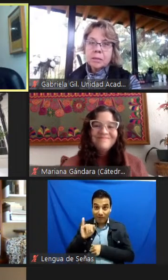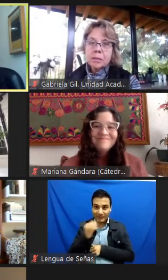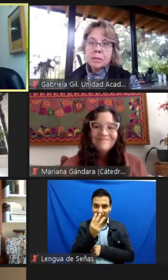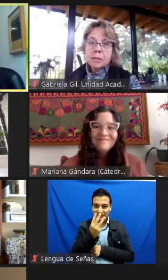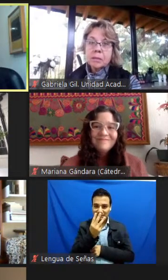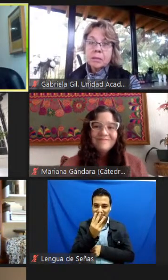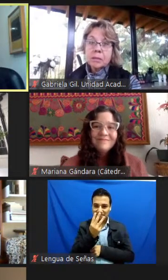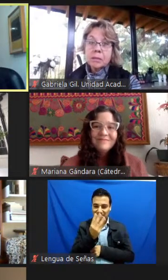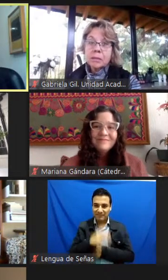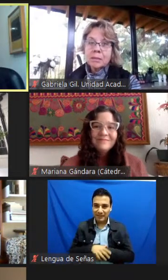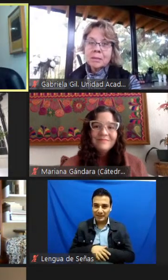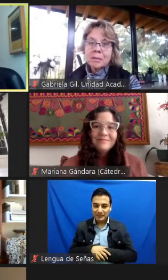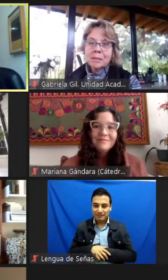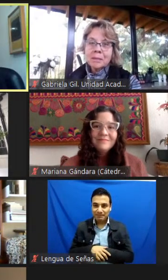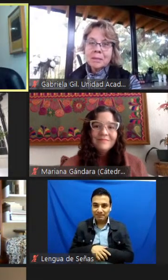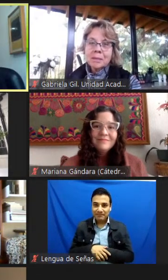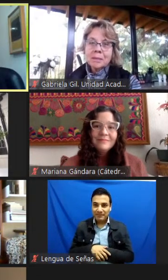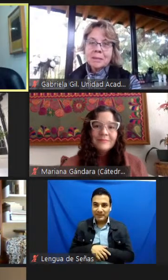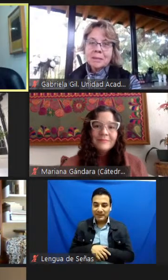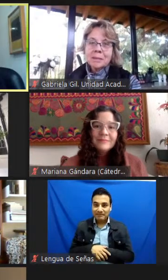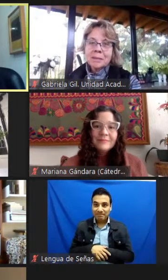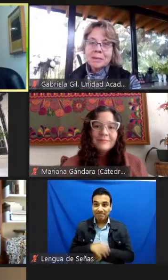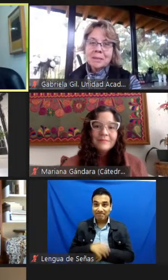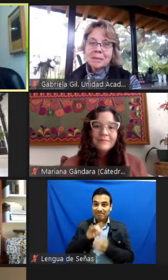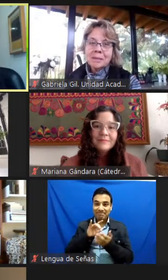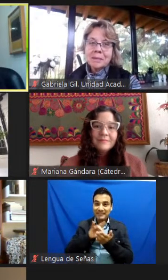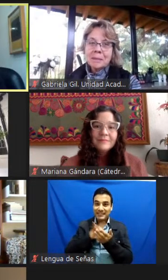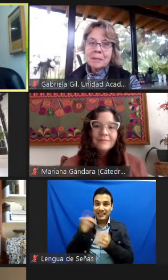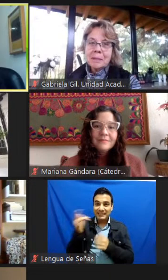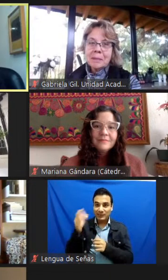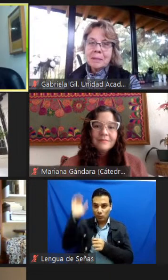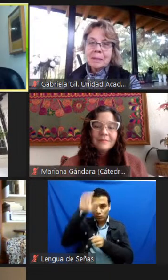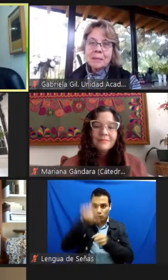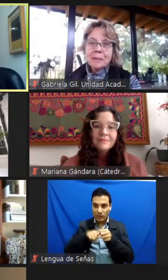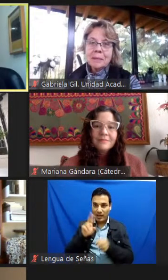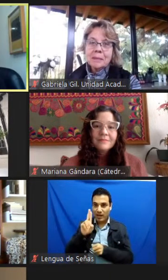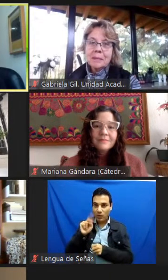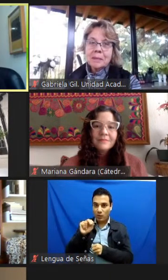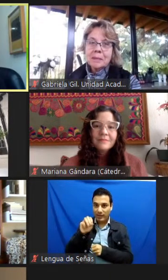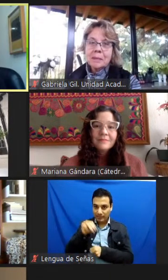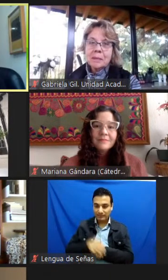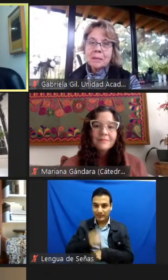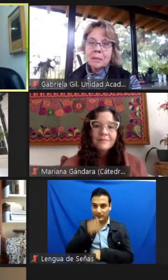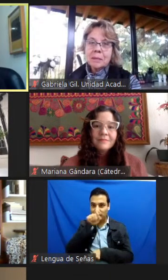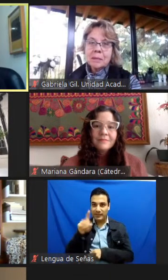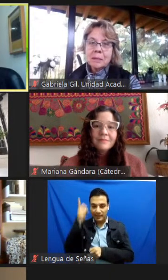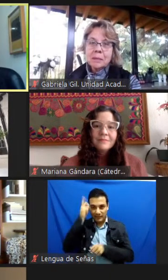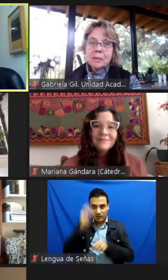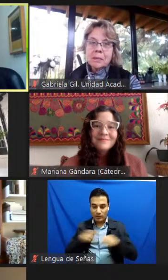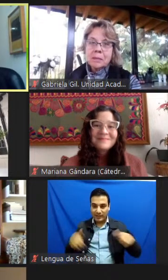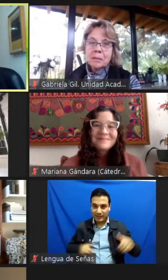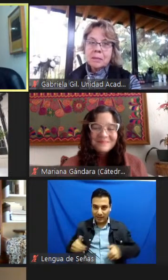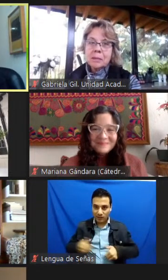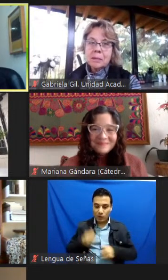Quiero darle las gracias en particular a Cultura UNAM, a la Dirección de Teatro, a la Cátedra Extraordinaria Ingmar Bergman, a